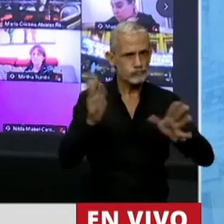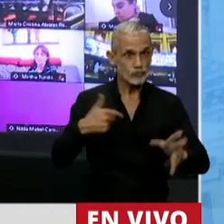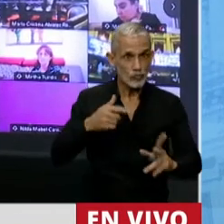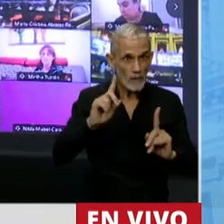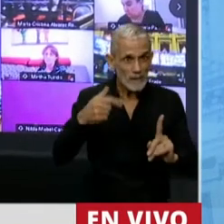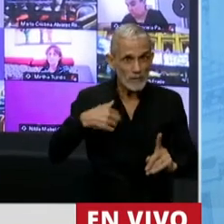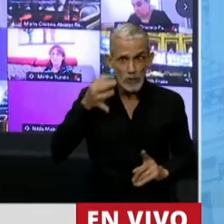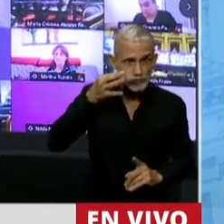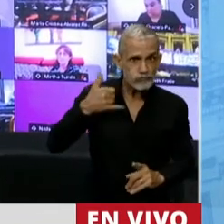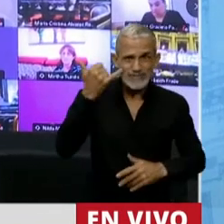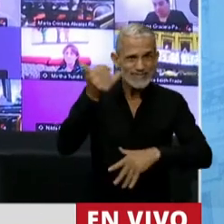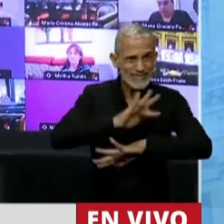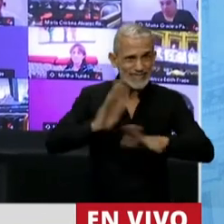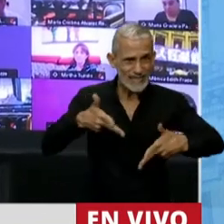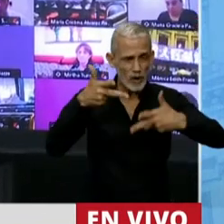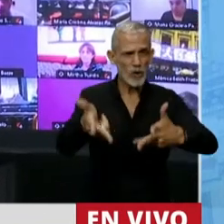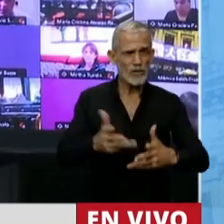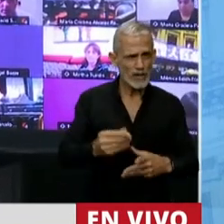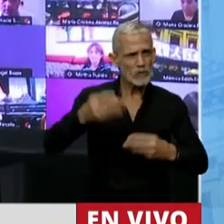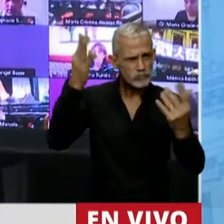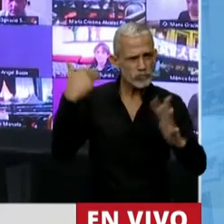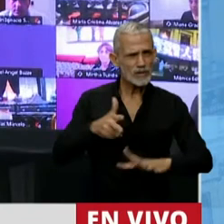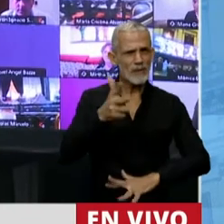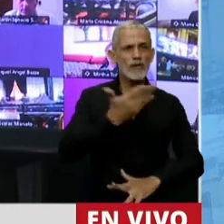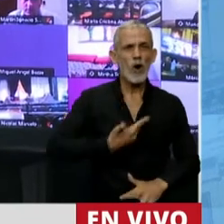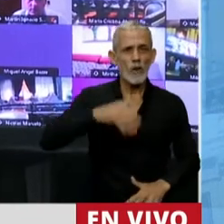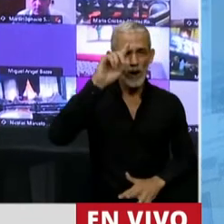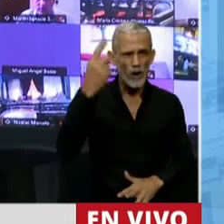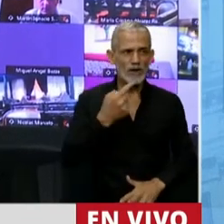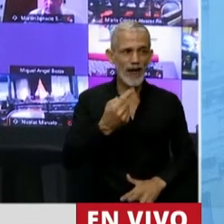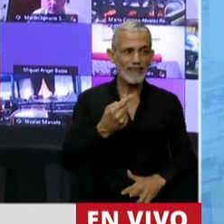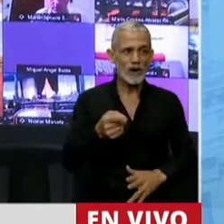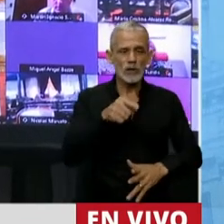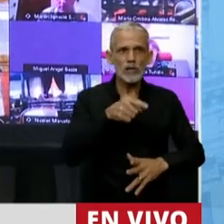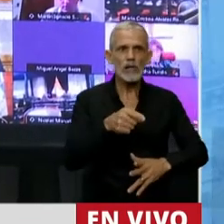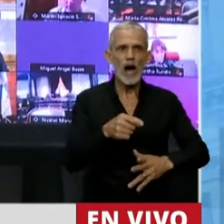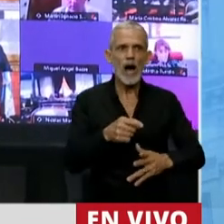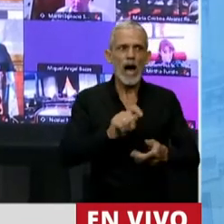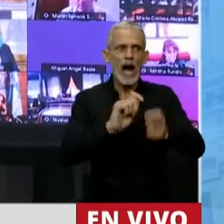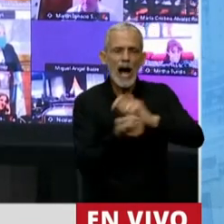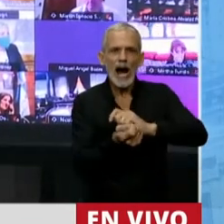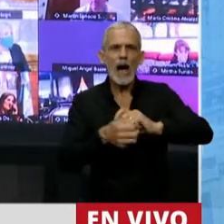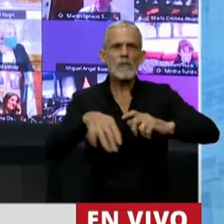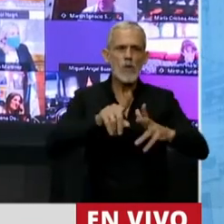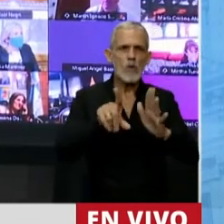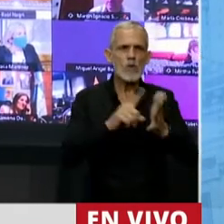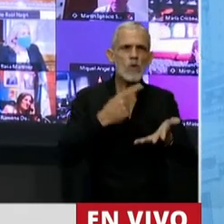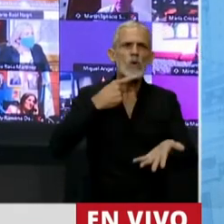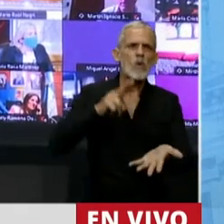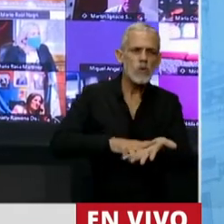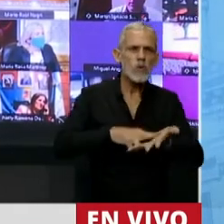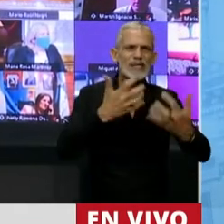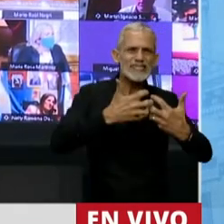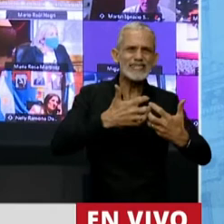manifestado en este recinto. En varias oportunidades ha dicho que está trabajando en una reforma del sistema tributario argentino. No entendemos por qué